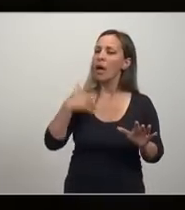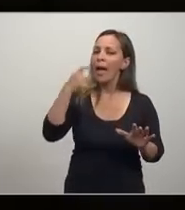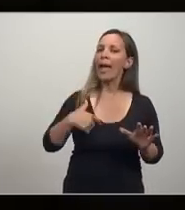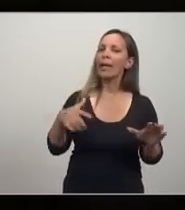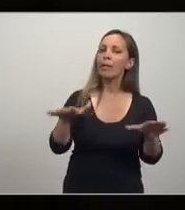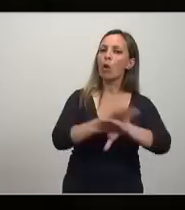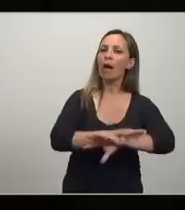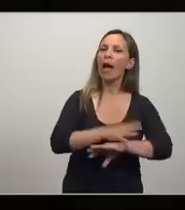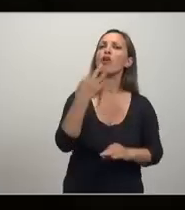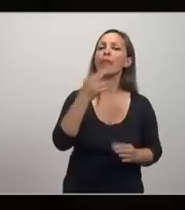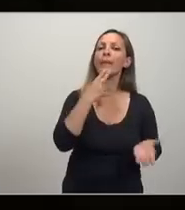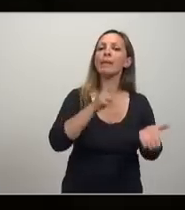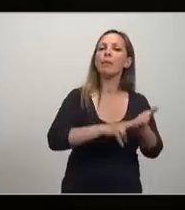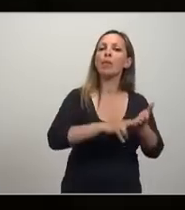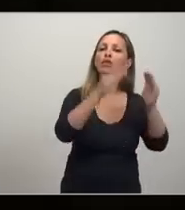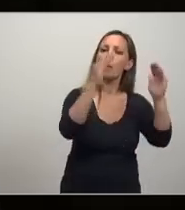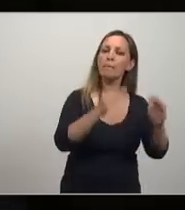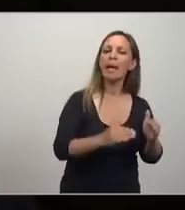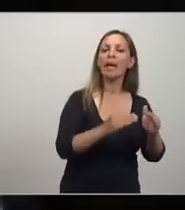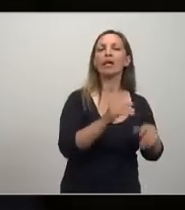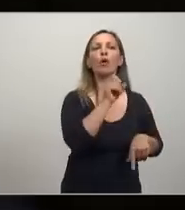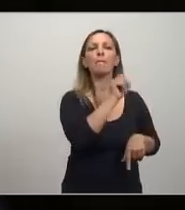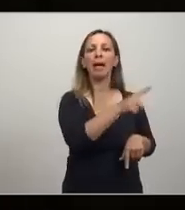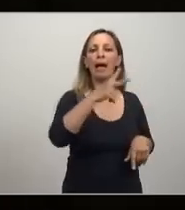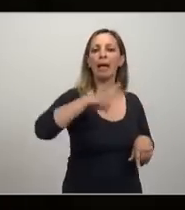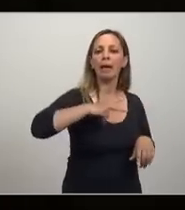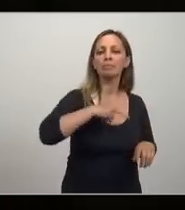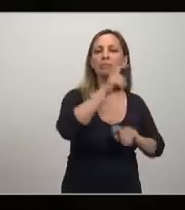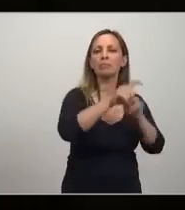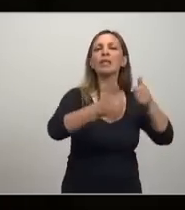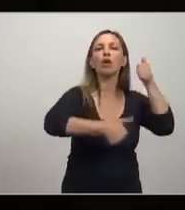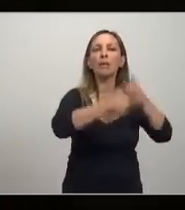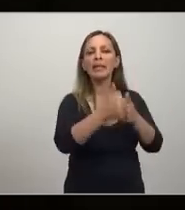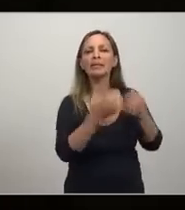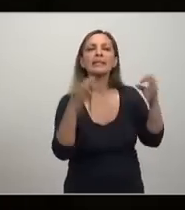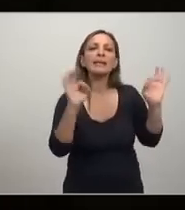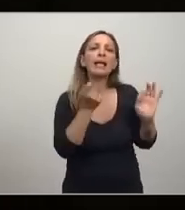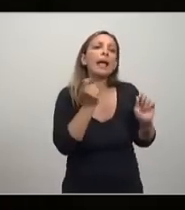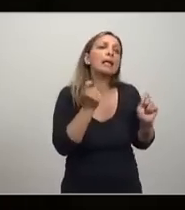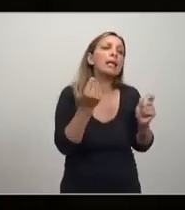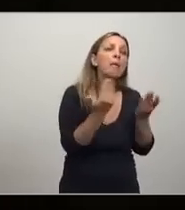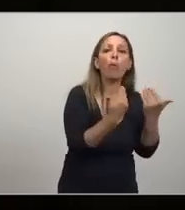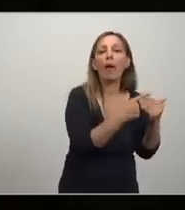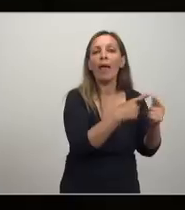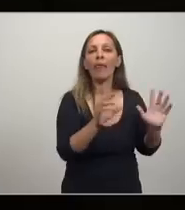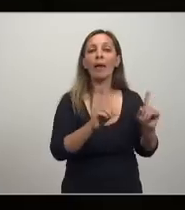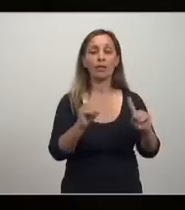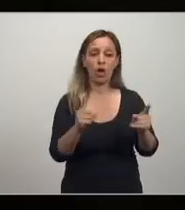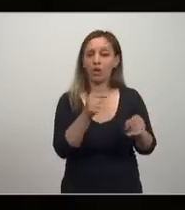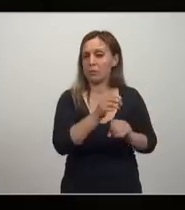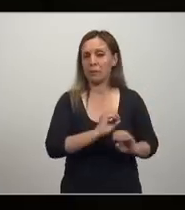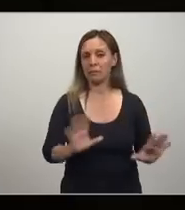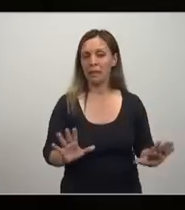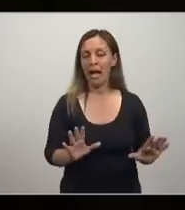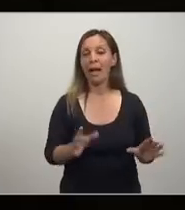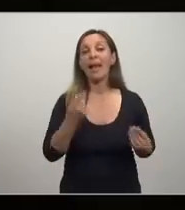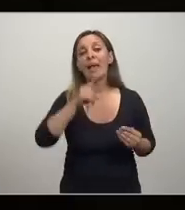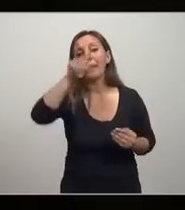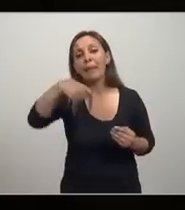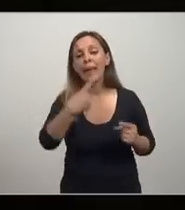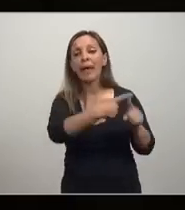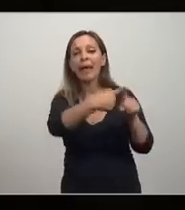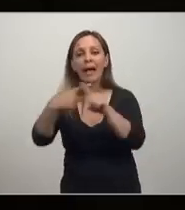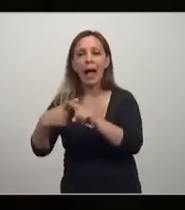hay que disminuir impuestos a los ricos, la competencia, esa vez se compuera. Eso no existe. Lo que hacen es convertir en ecuaciones